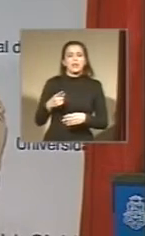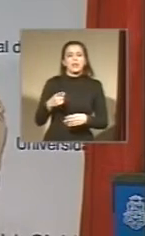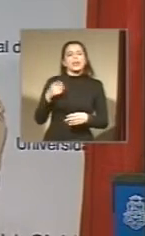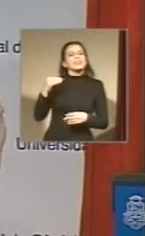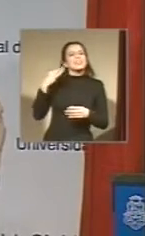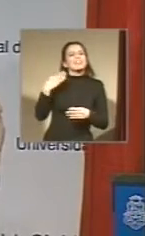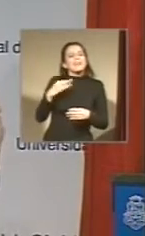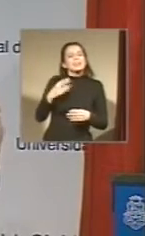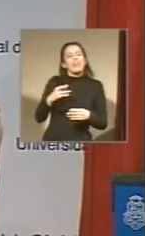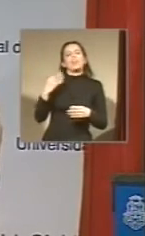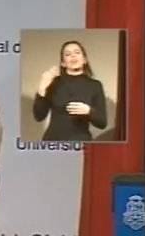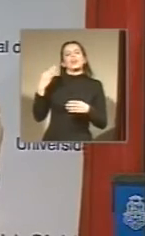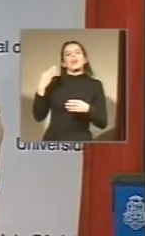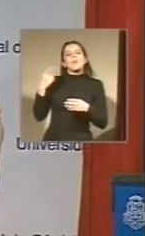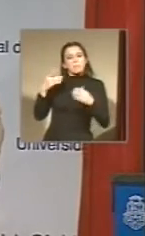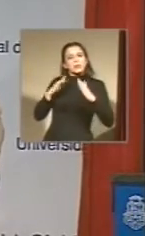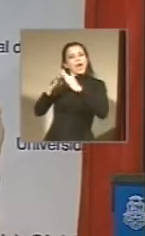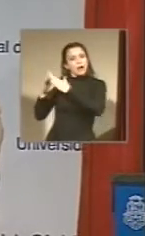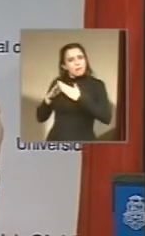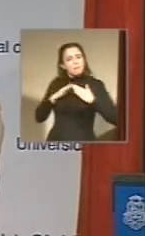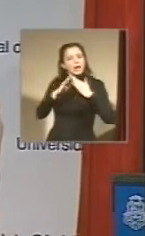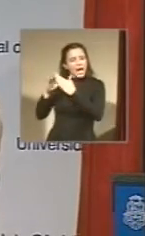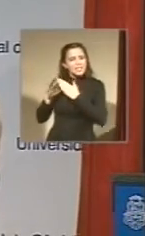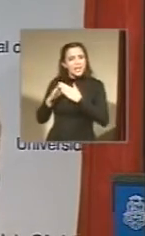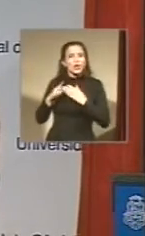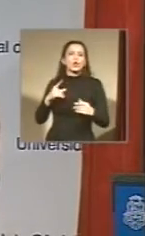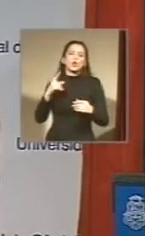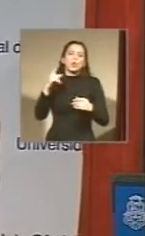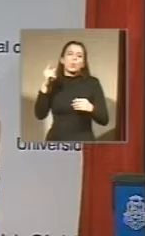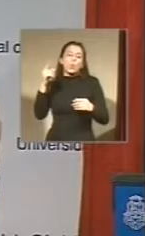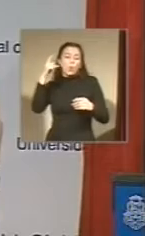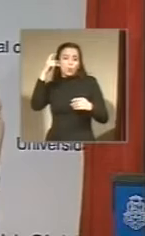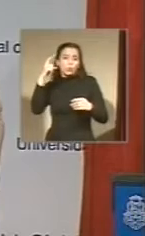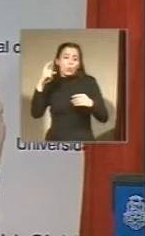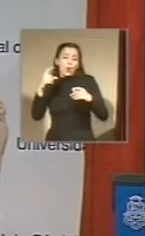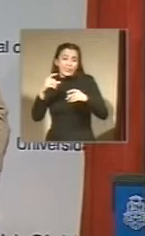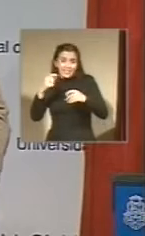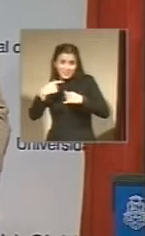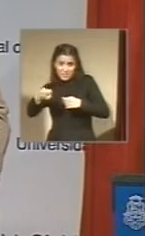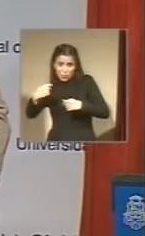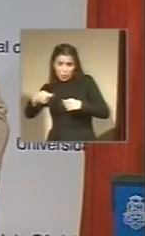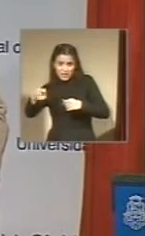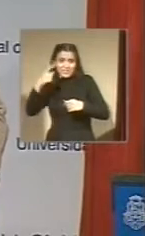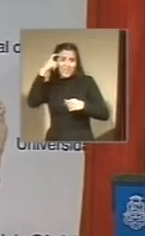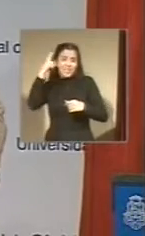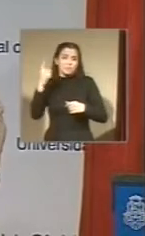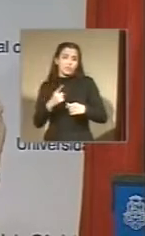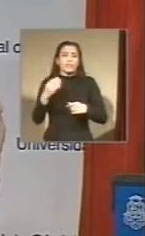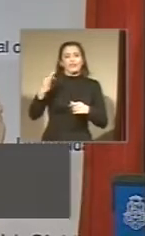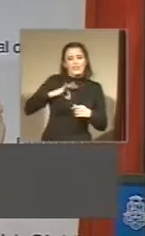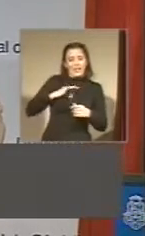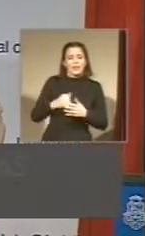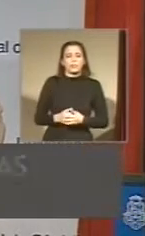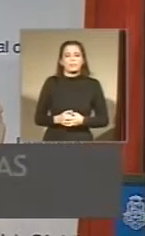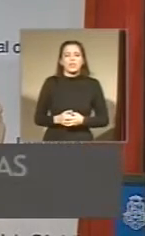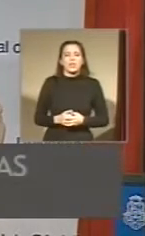superen el 10% del salario. En salud planteamos un sistema integrado combinando a los hospitales públicos con las obras sociales.